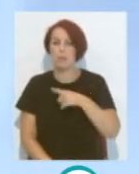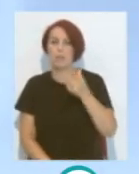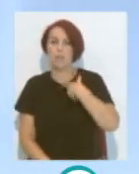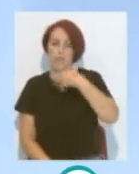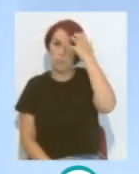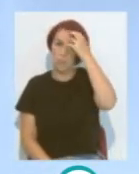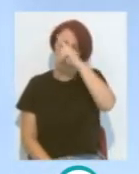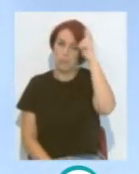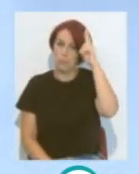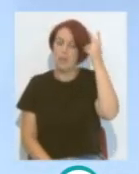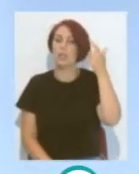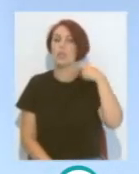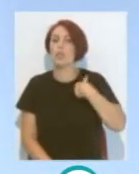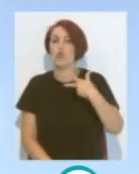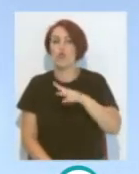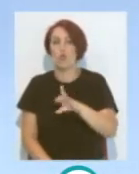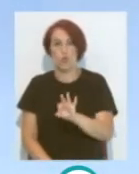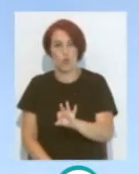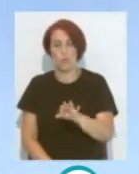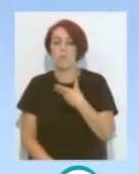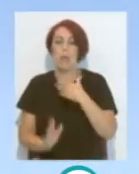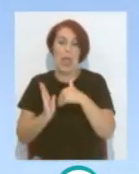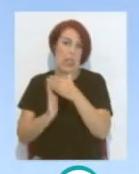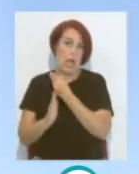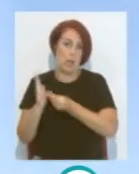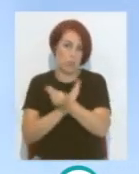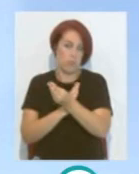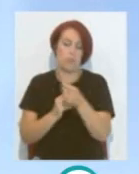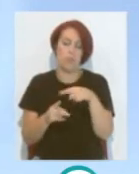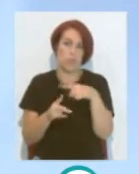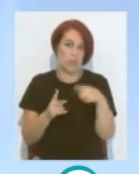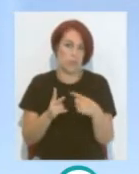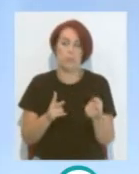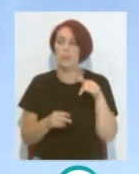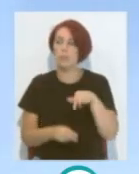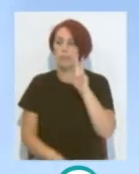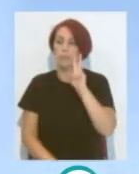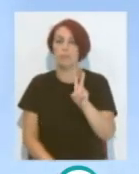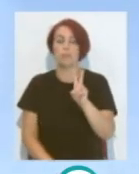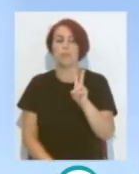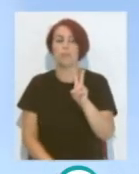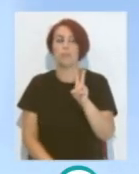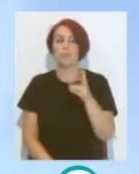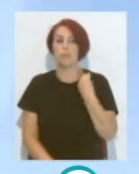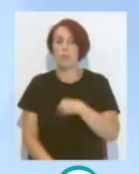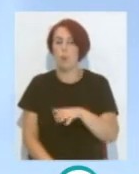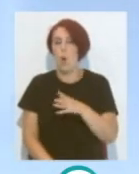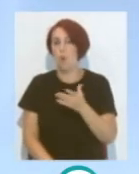Víctor Chus Jugador nacido en Valencia Y aquí ya lo vemos en esa